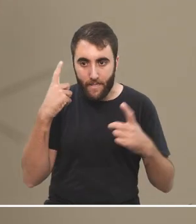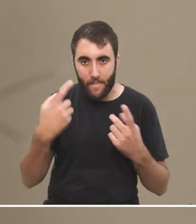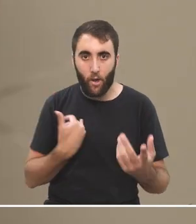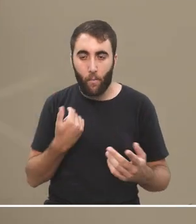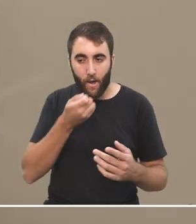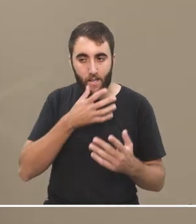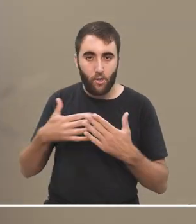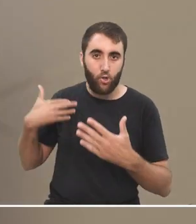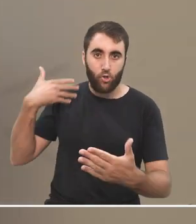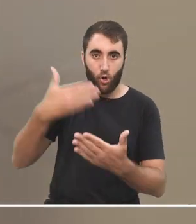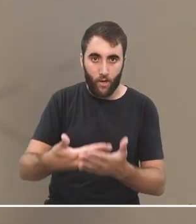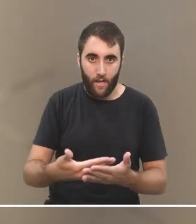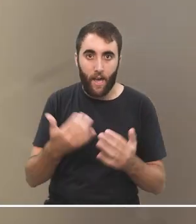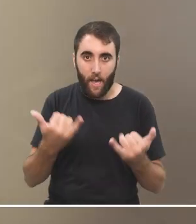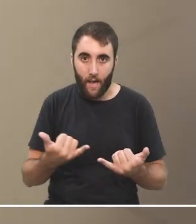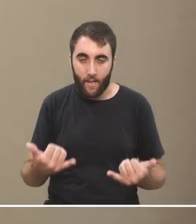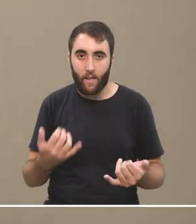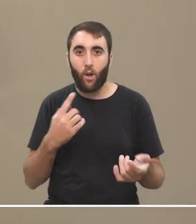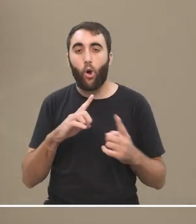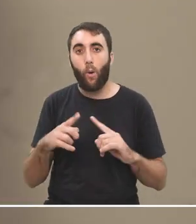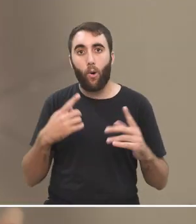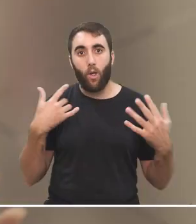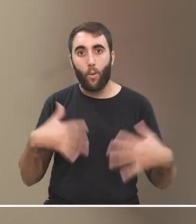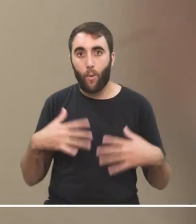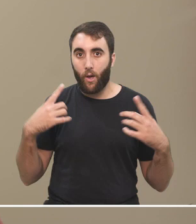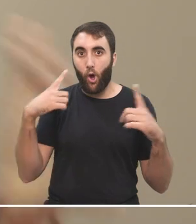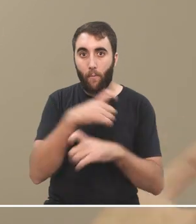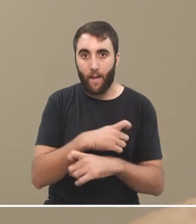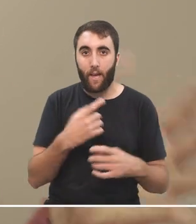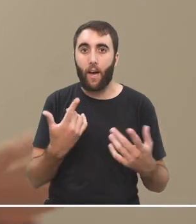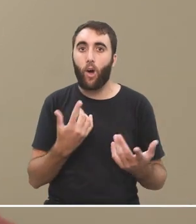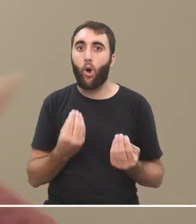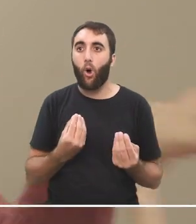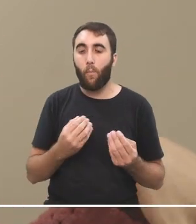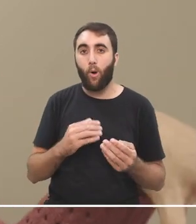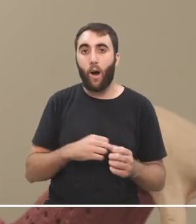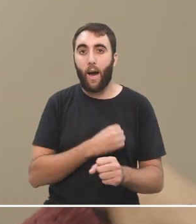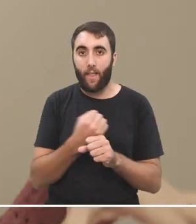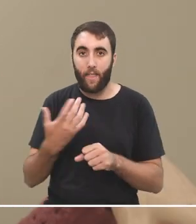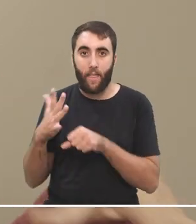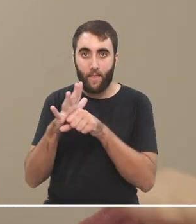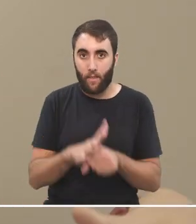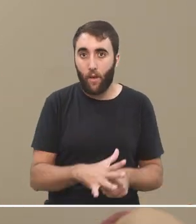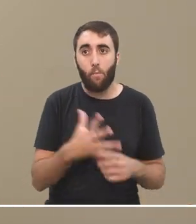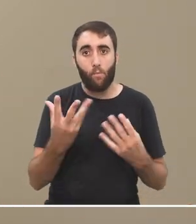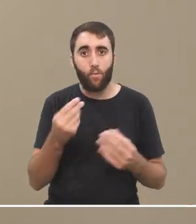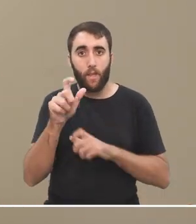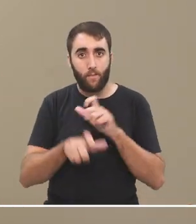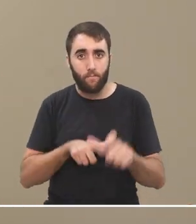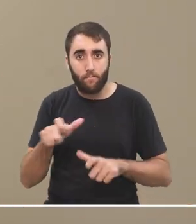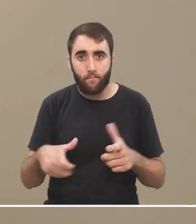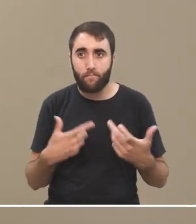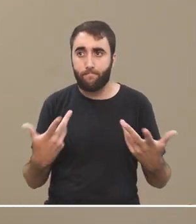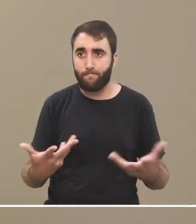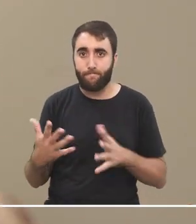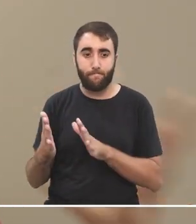historia y tiene una historia compleja de discriminación incluso que dejó afuera durante mucho tiempo a